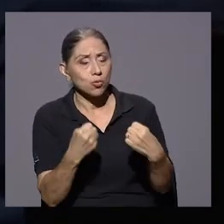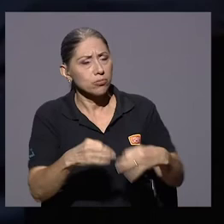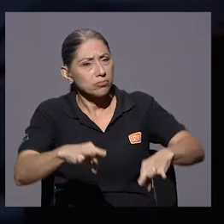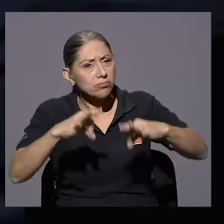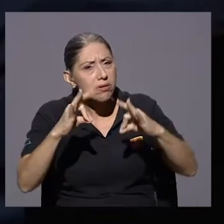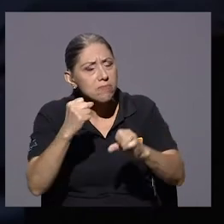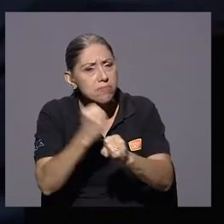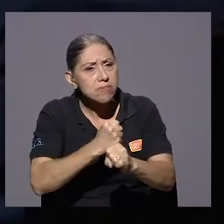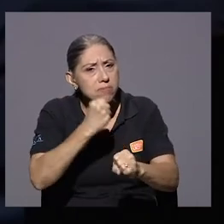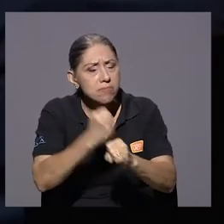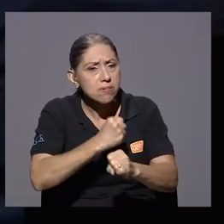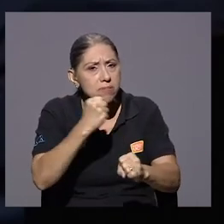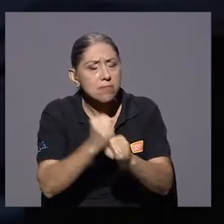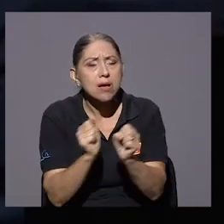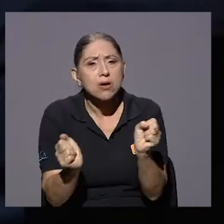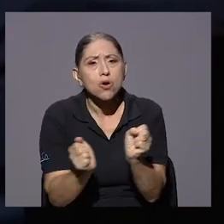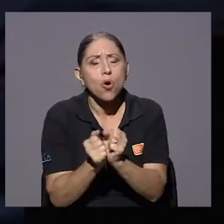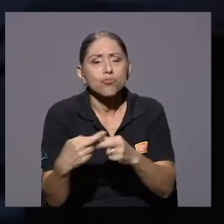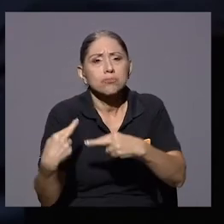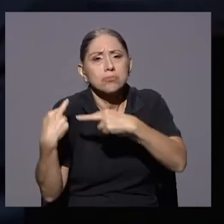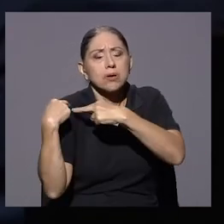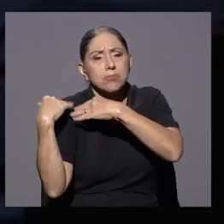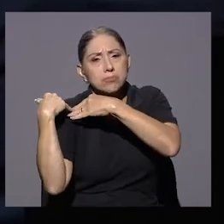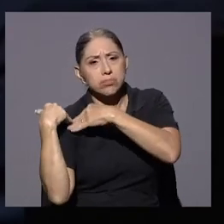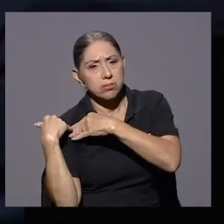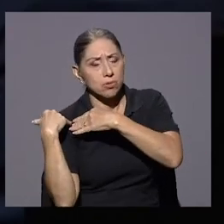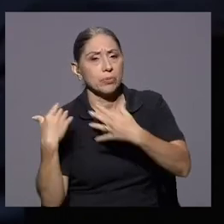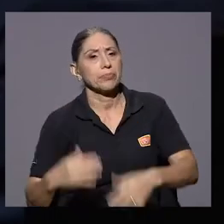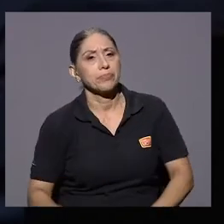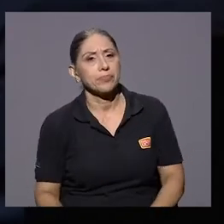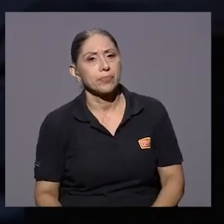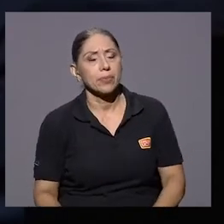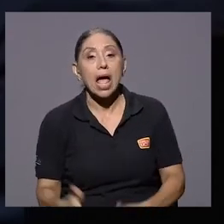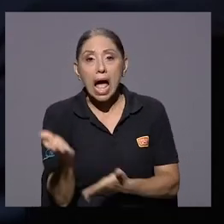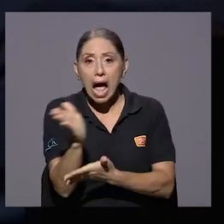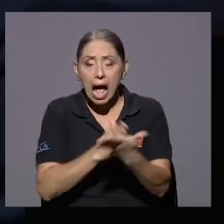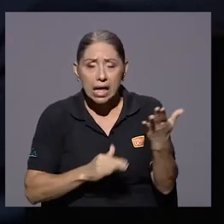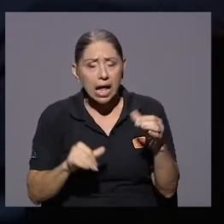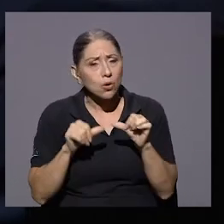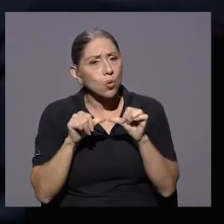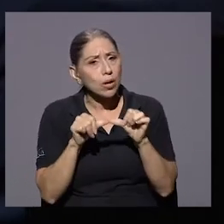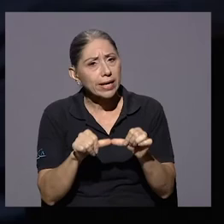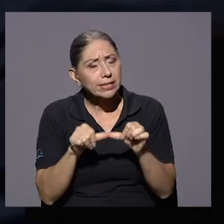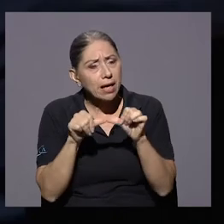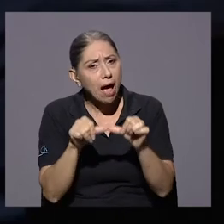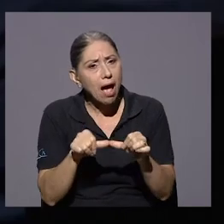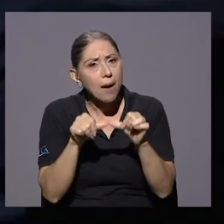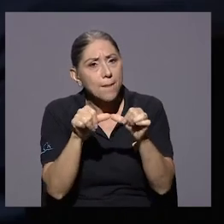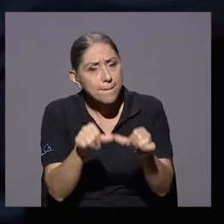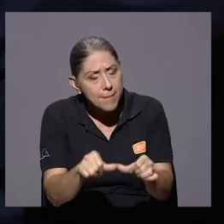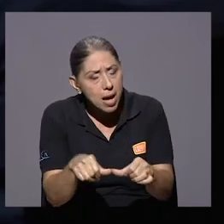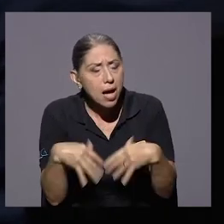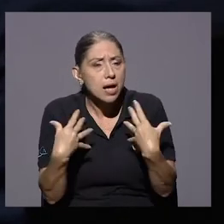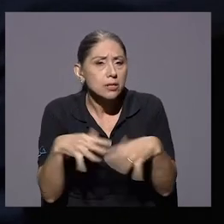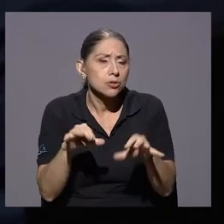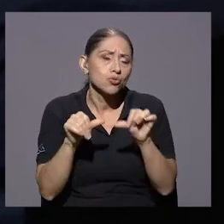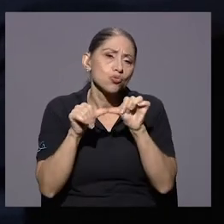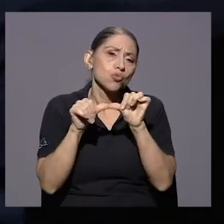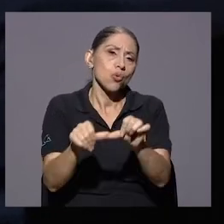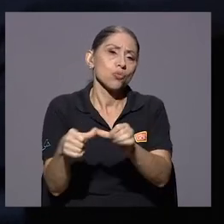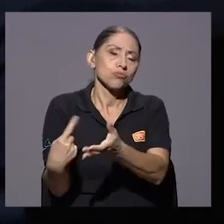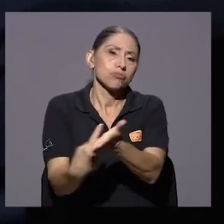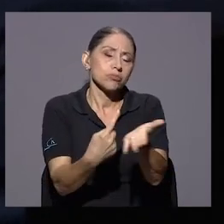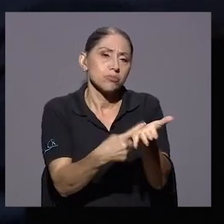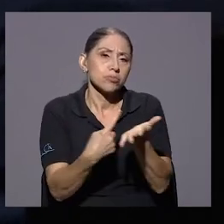sanidad que han sacado adelante la tarea, inclusive con esos recargos encima. Don Lenin, ¿hay algo que se ha mantenido, digamos, en